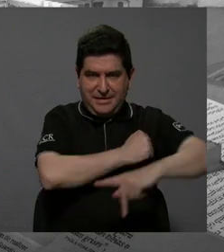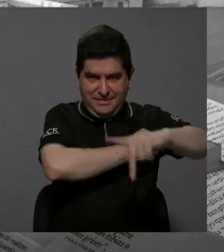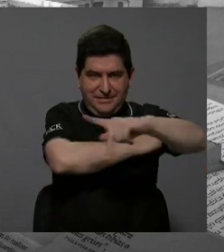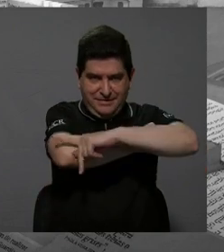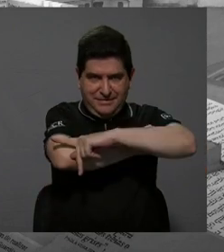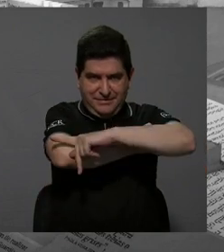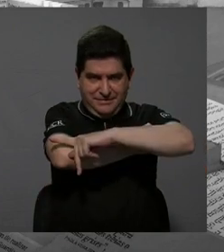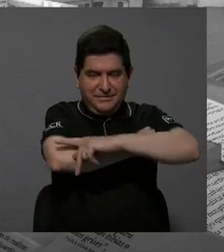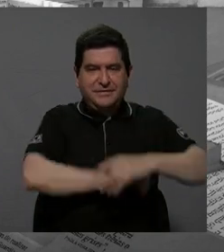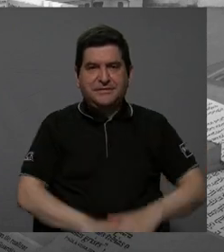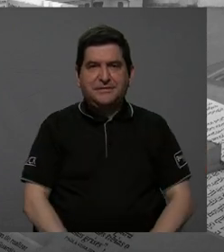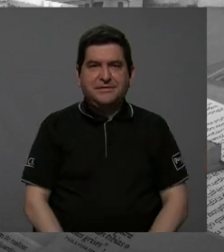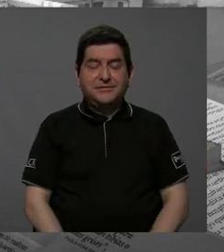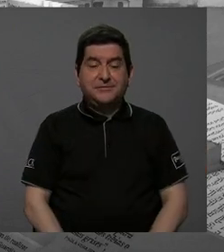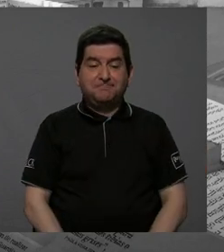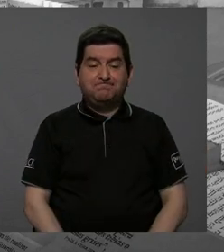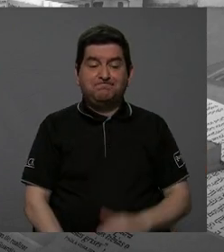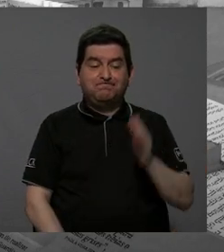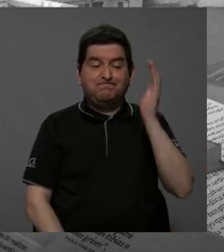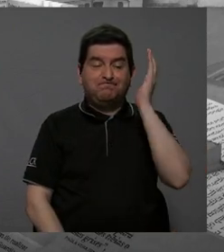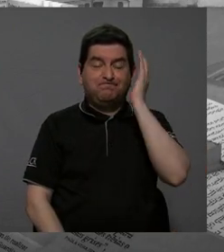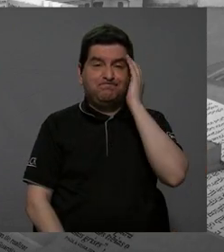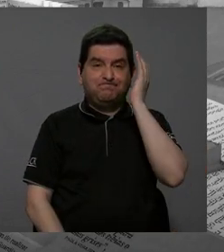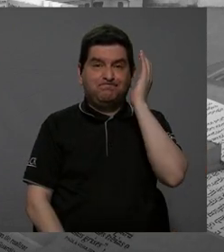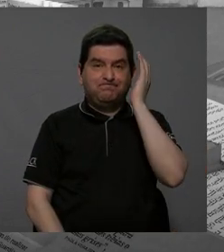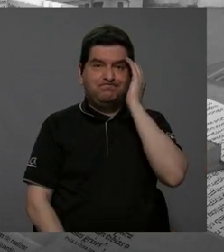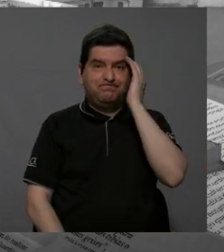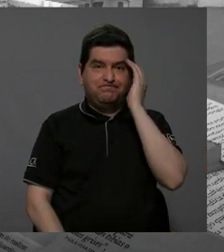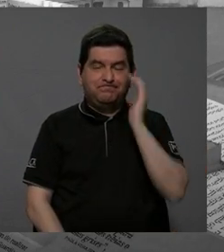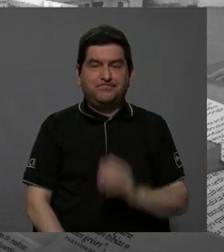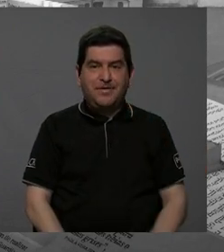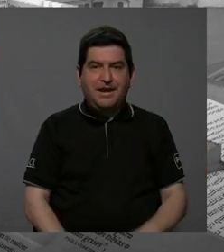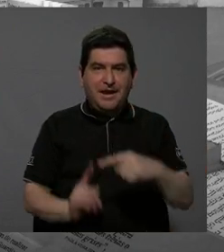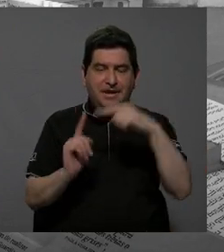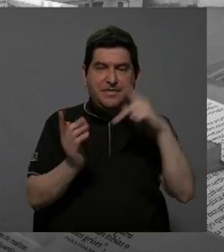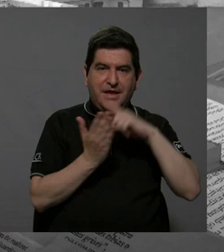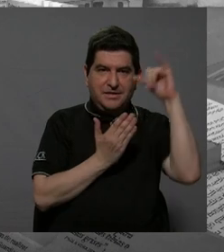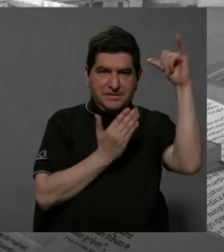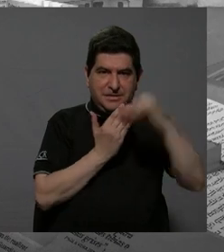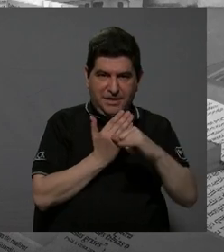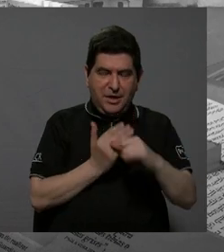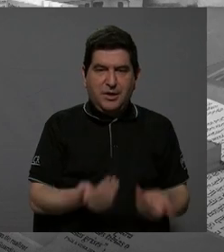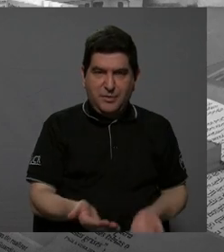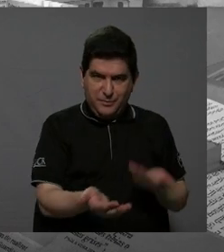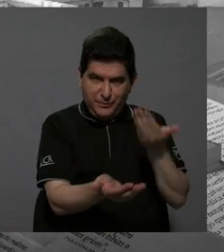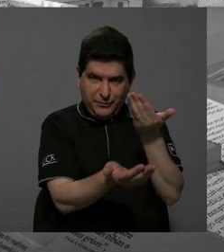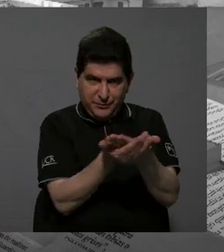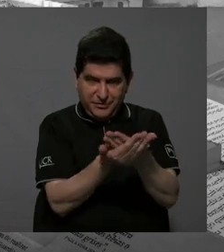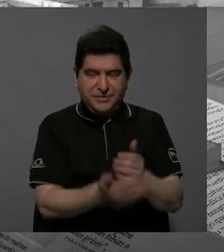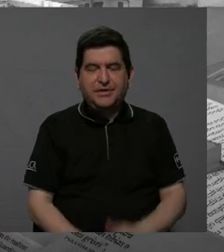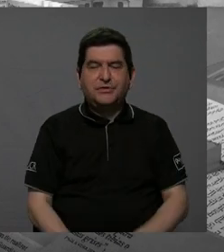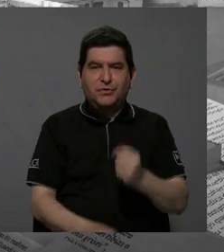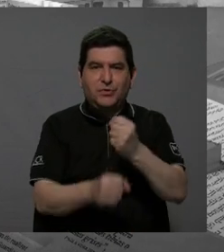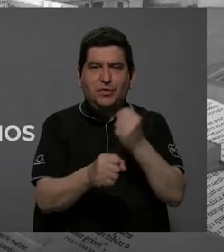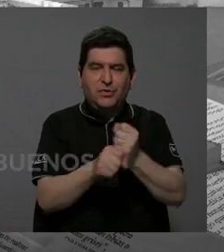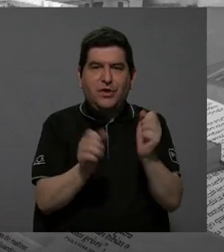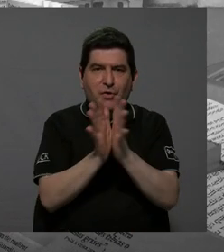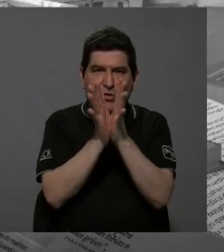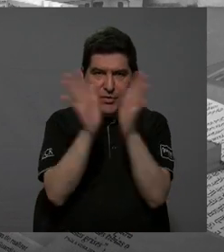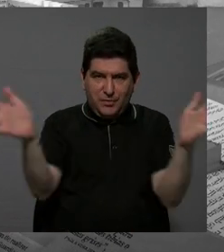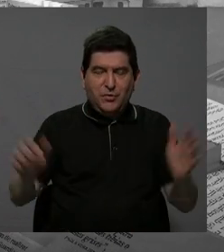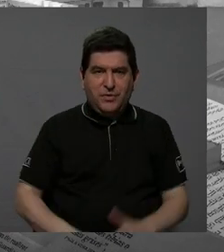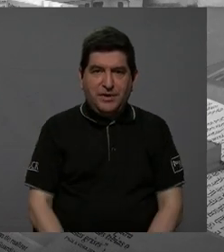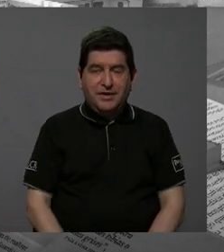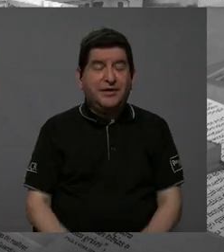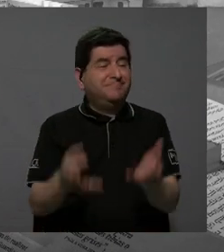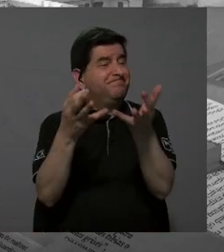que tener claro a partir de este proyecto de concesión de obra pública en carreteras es